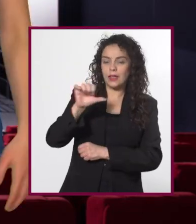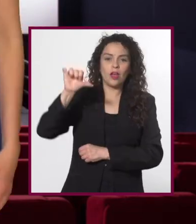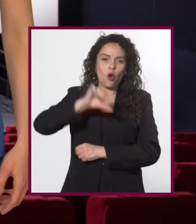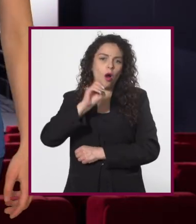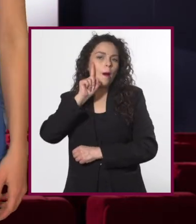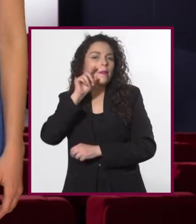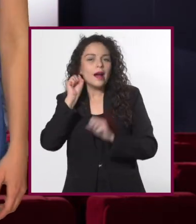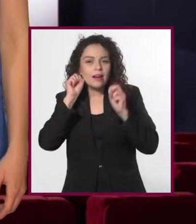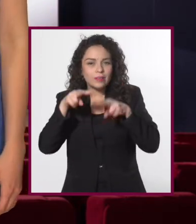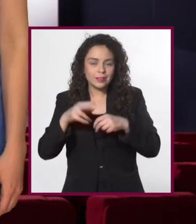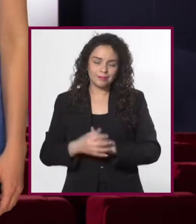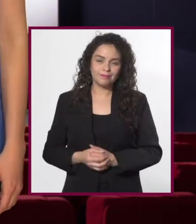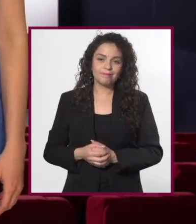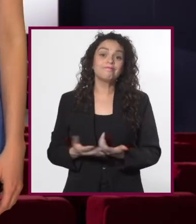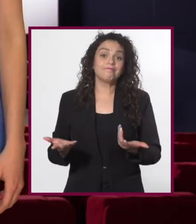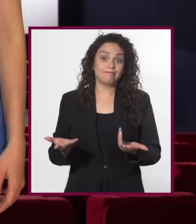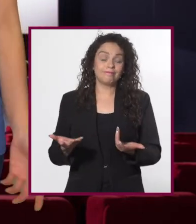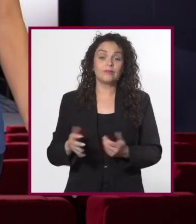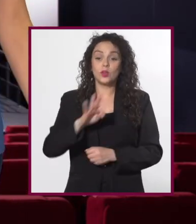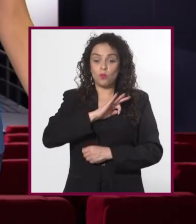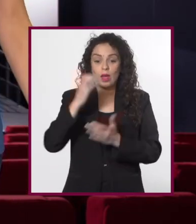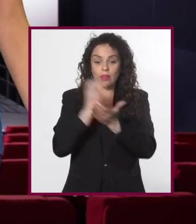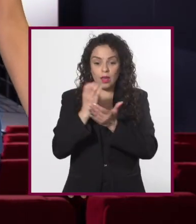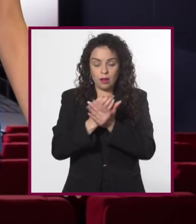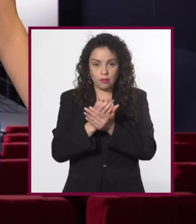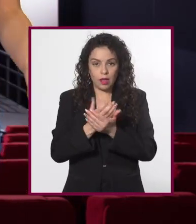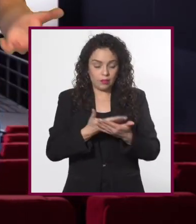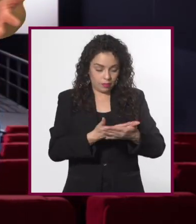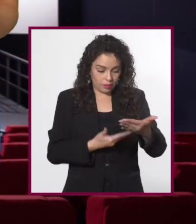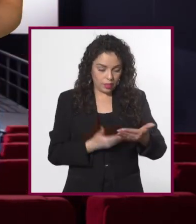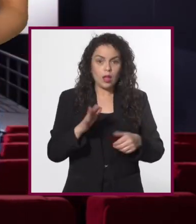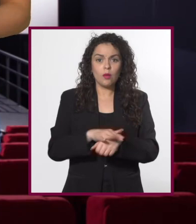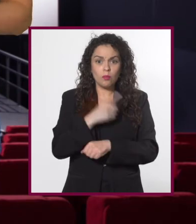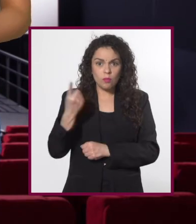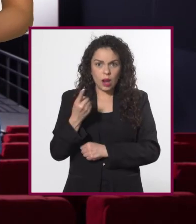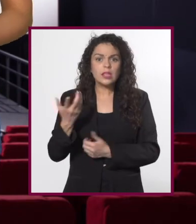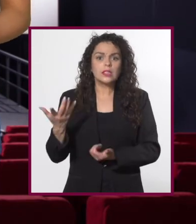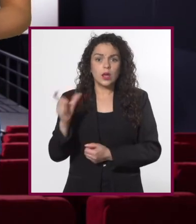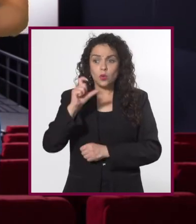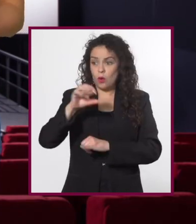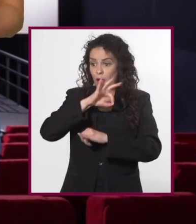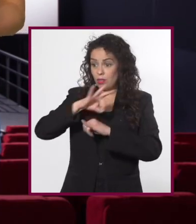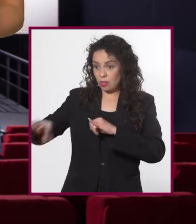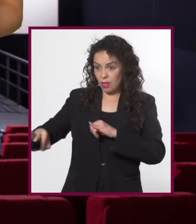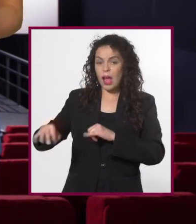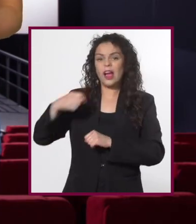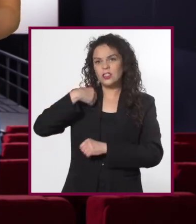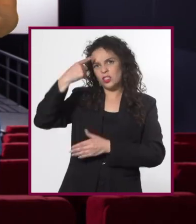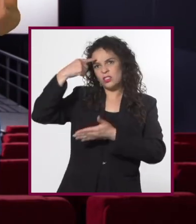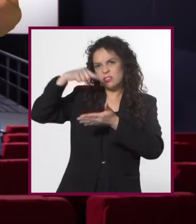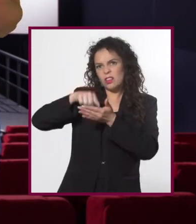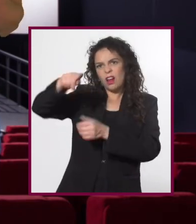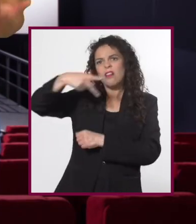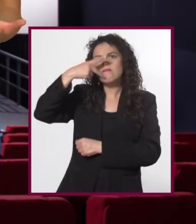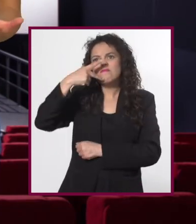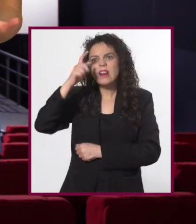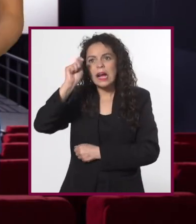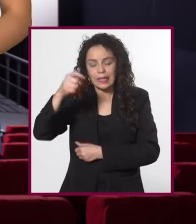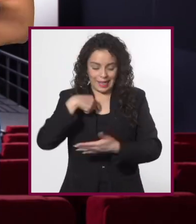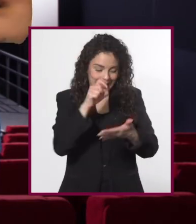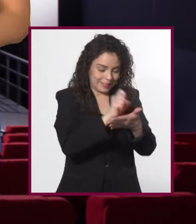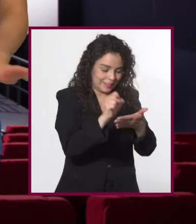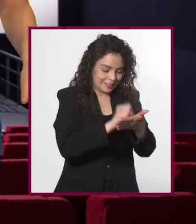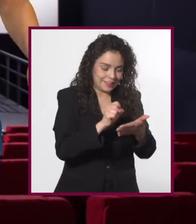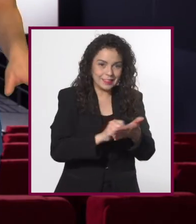mañana. Podemos tener un cuaderno con nosotros. Exacto, porque al final de esa escena escribiremos lo que creemos que dicen los personajes